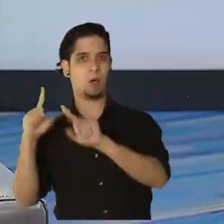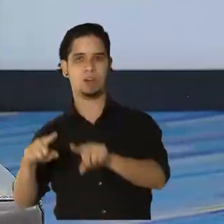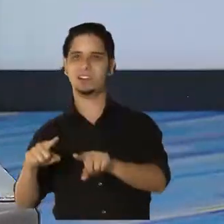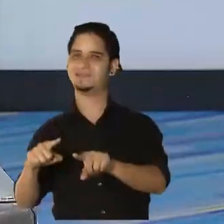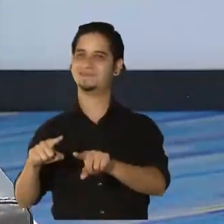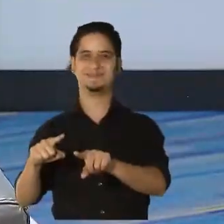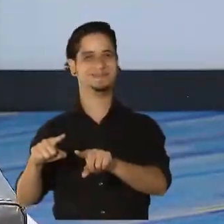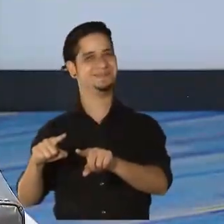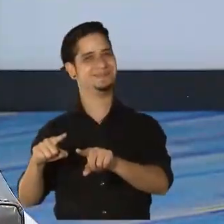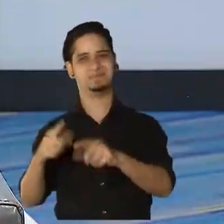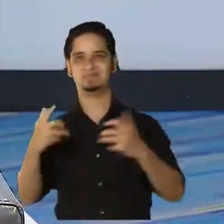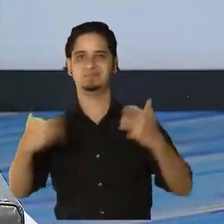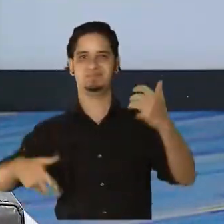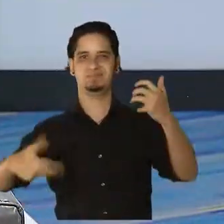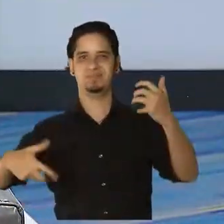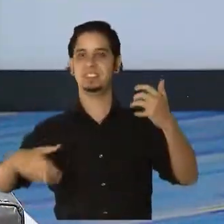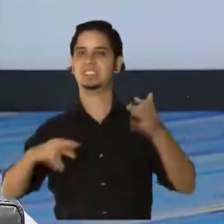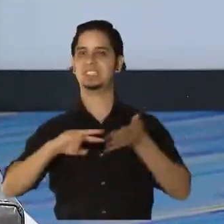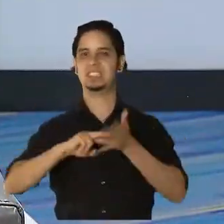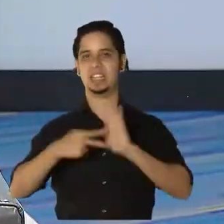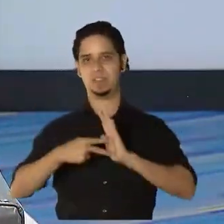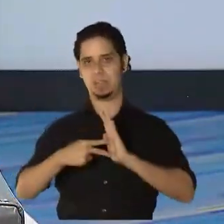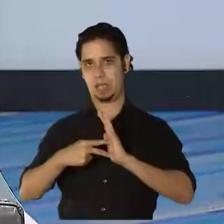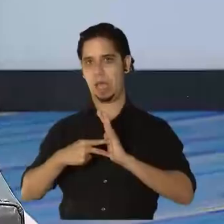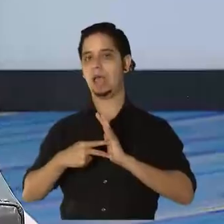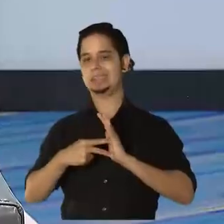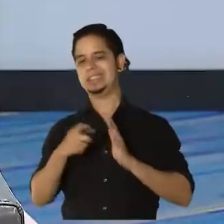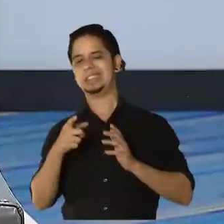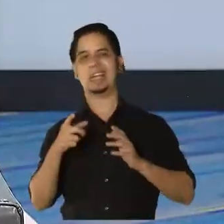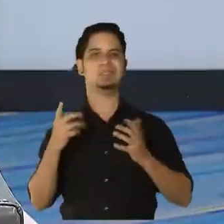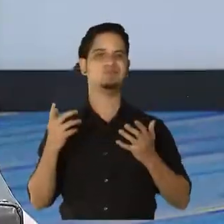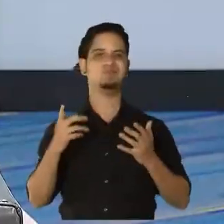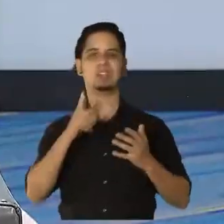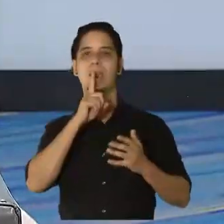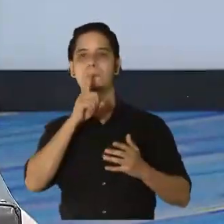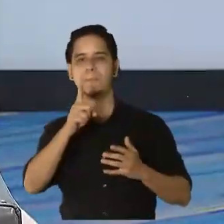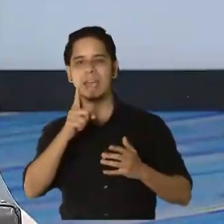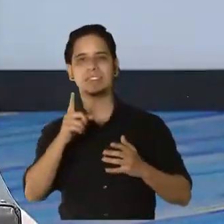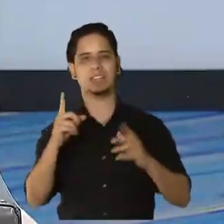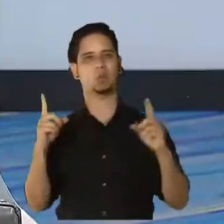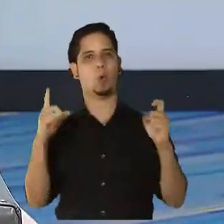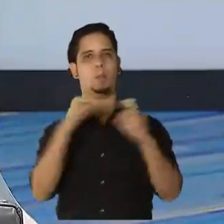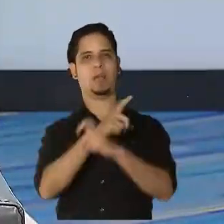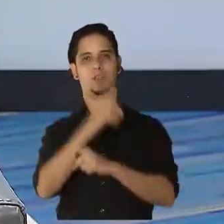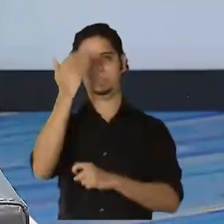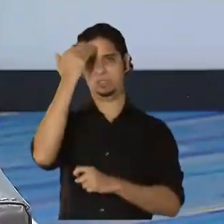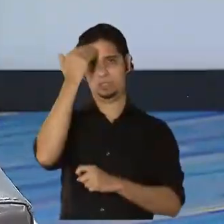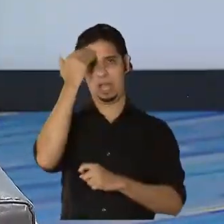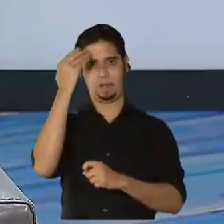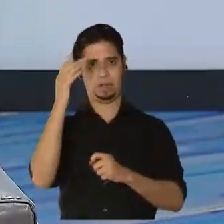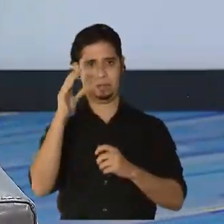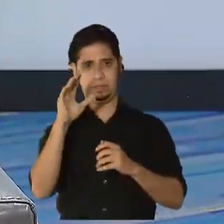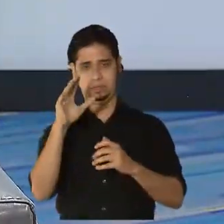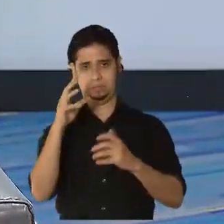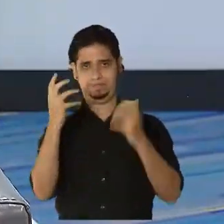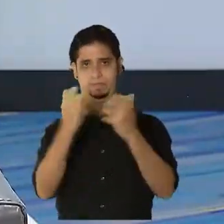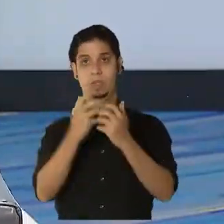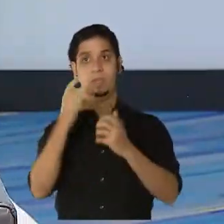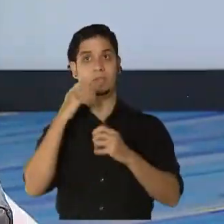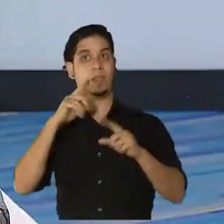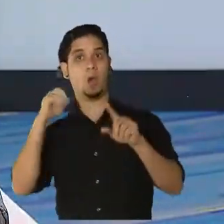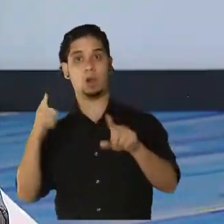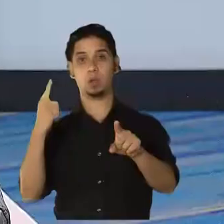de la letra. Así que es más complicado, confunde el realmente saber si una orden ejecutiva ha